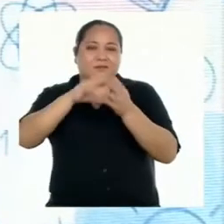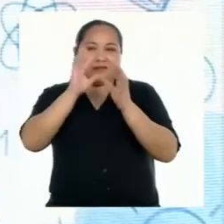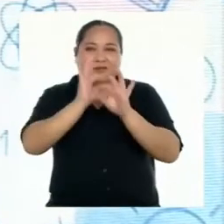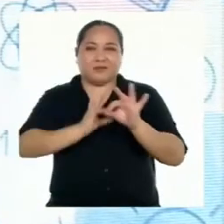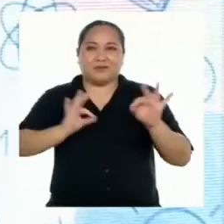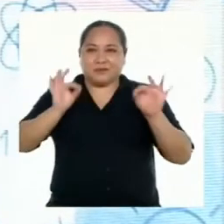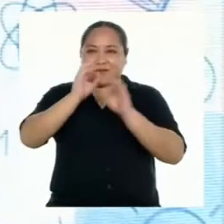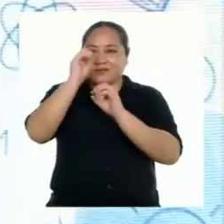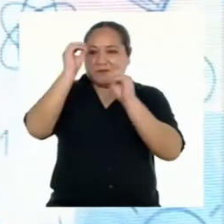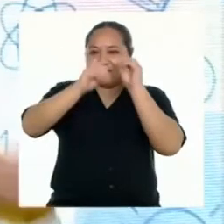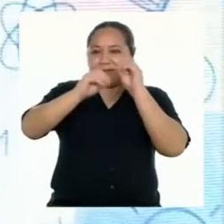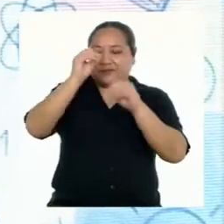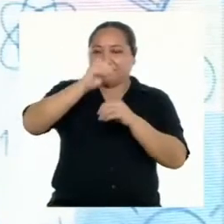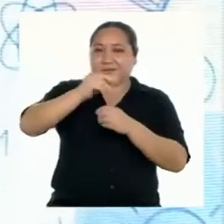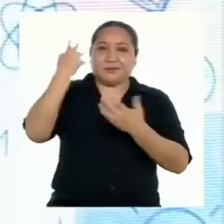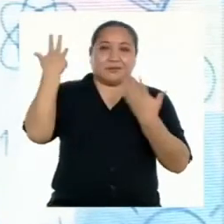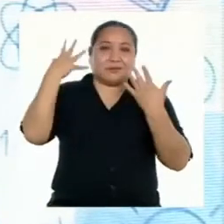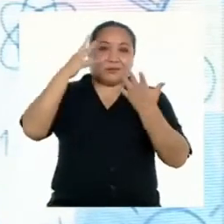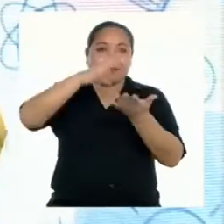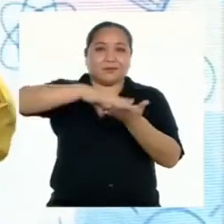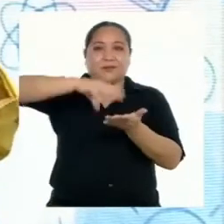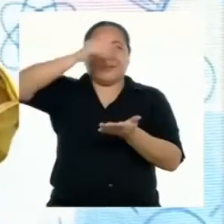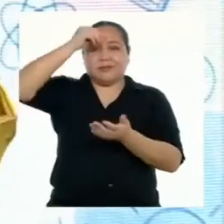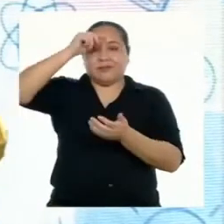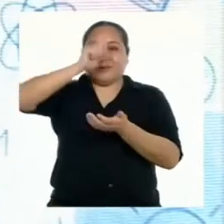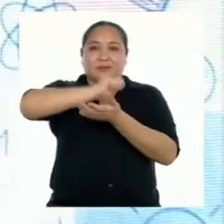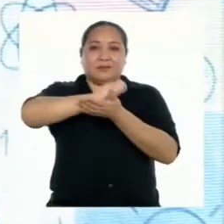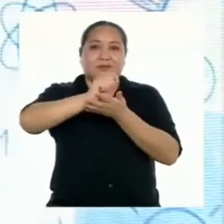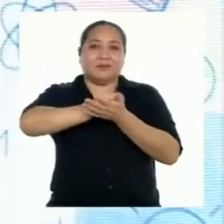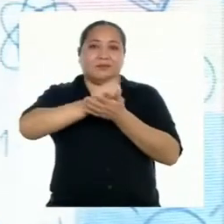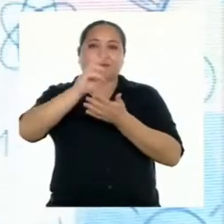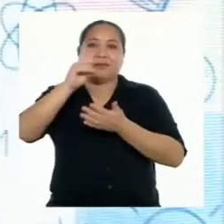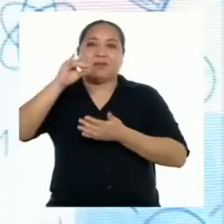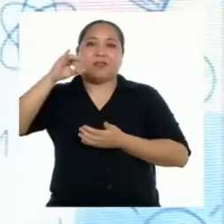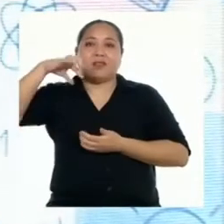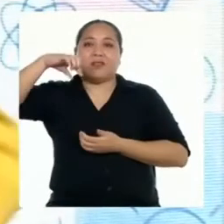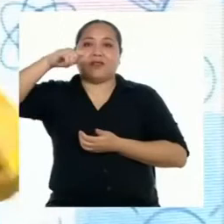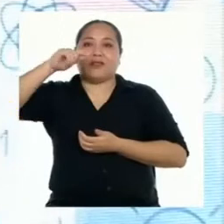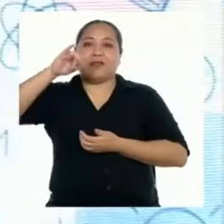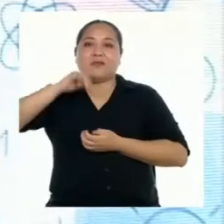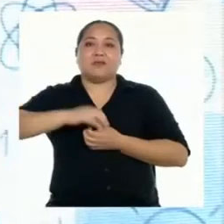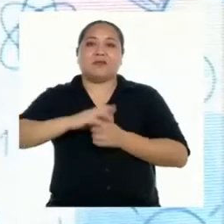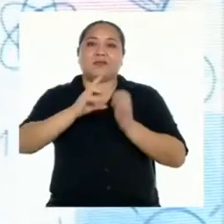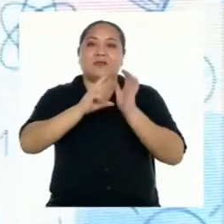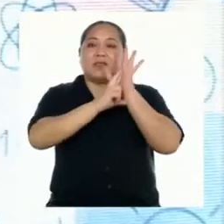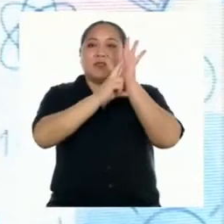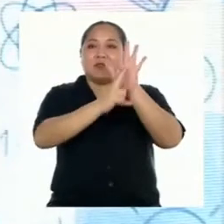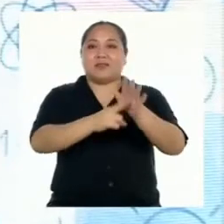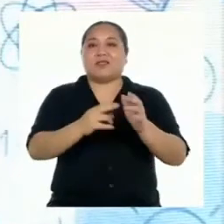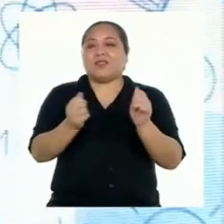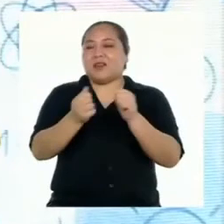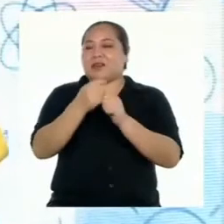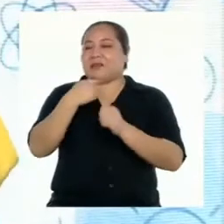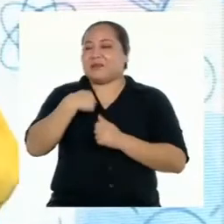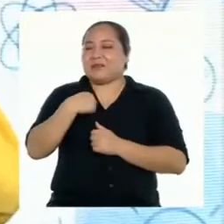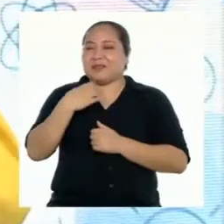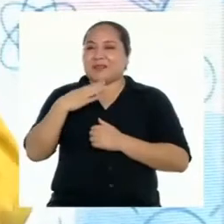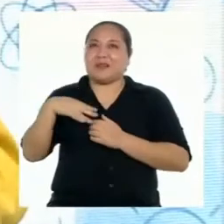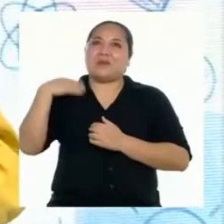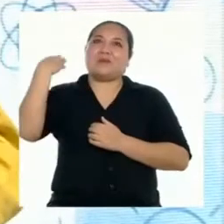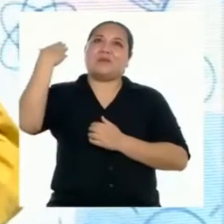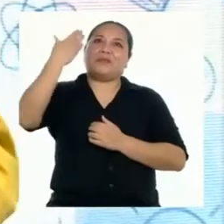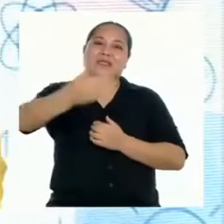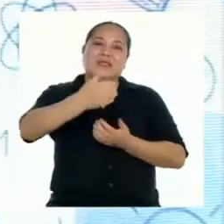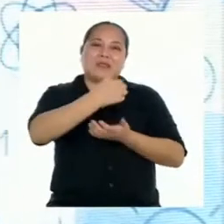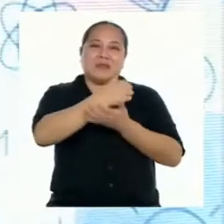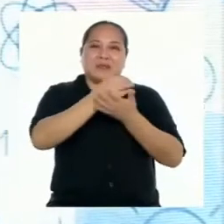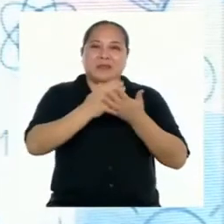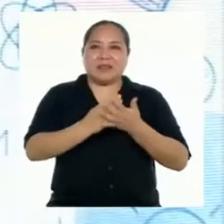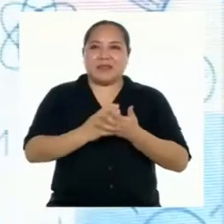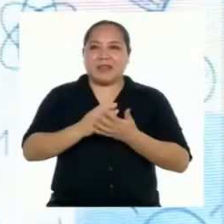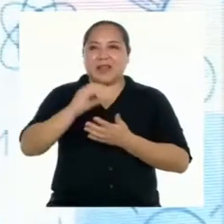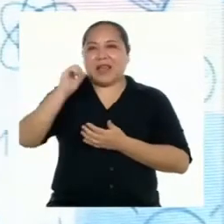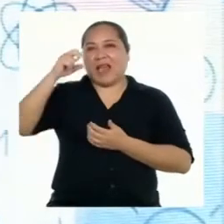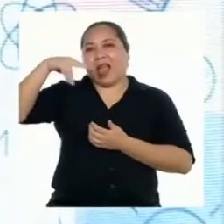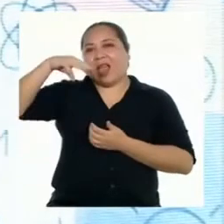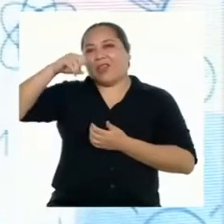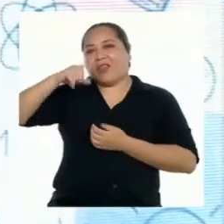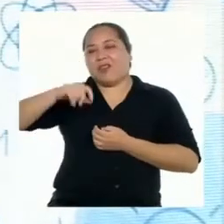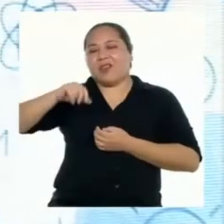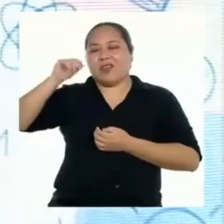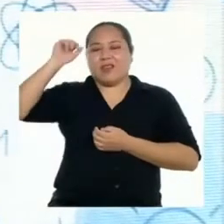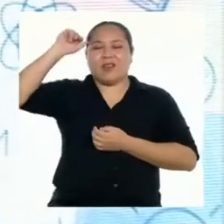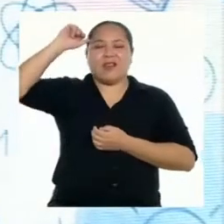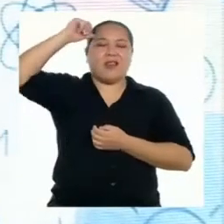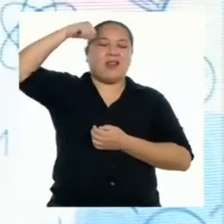aplicar lo que hemos aprendido para escribir un díptico que los represente. Y conmigo será hasta la próxima edición de Ando, Ando,